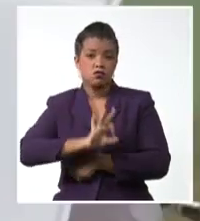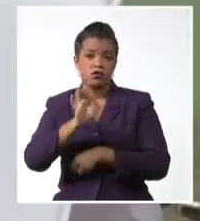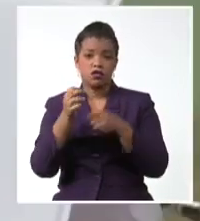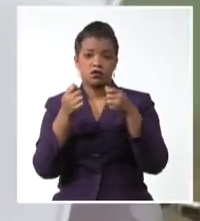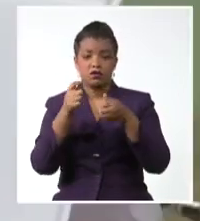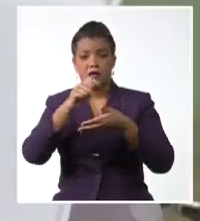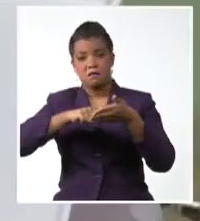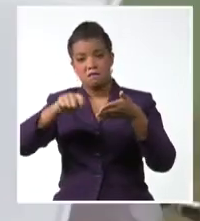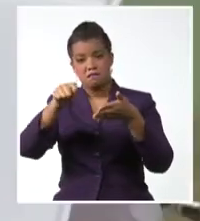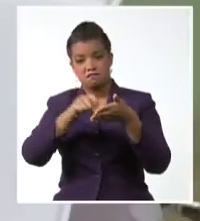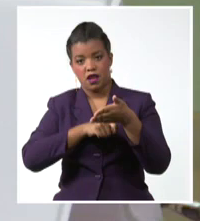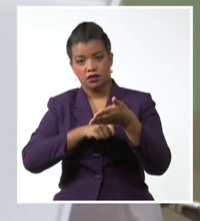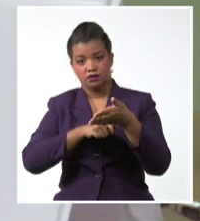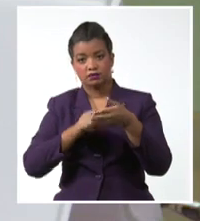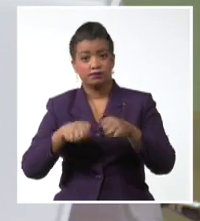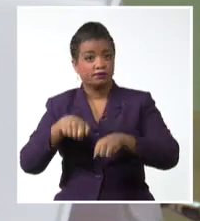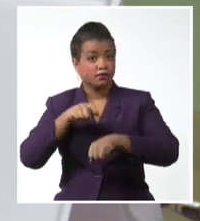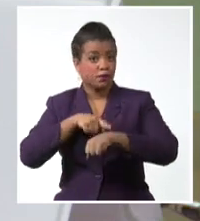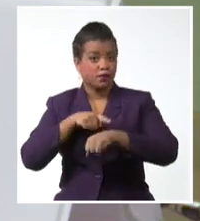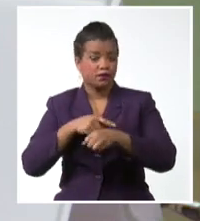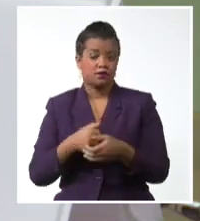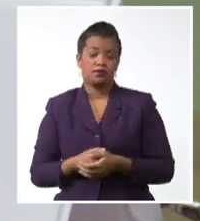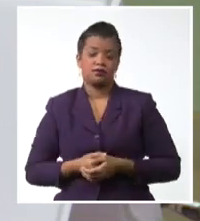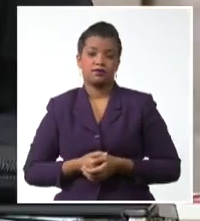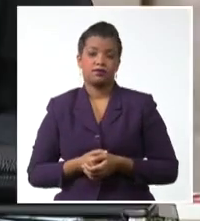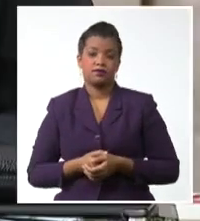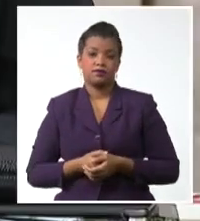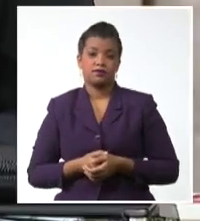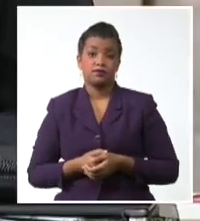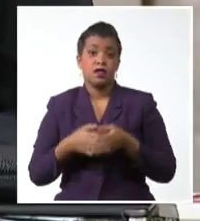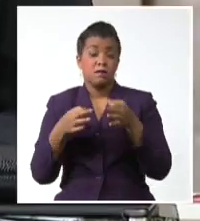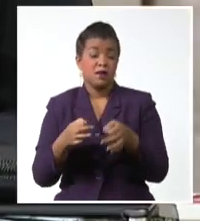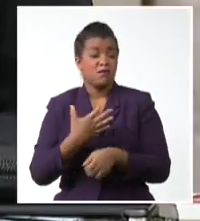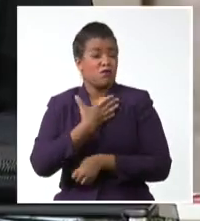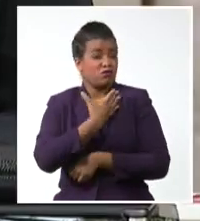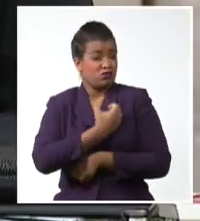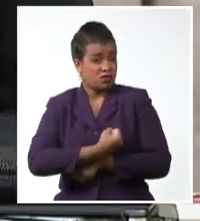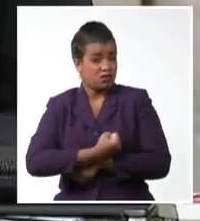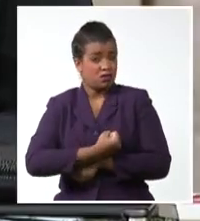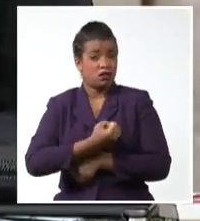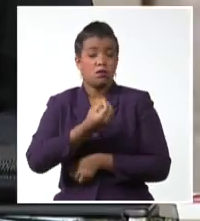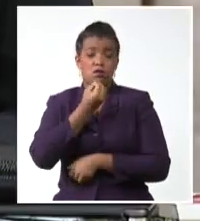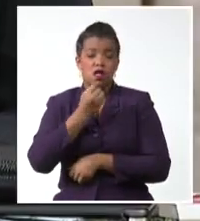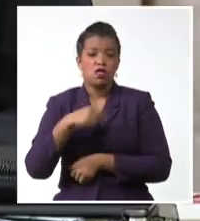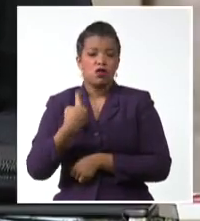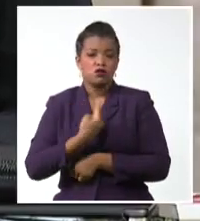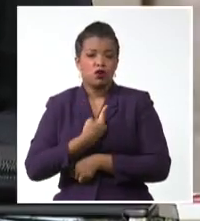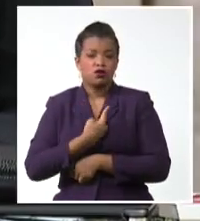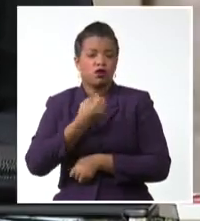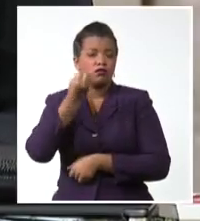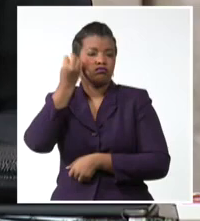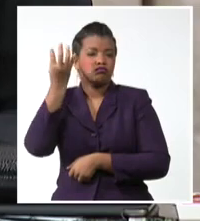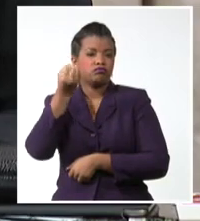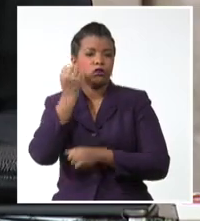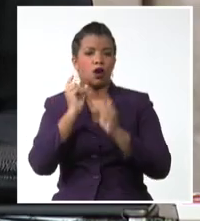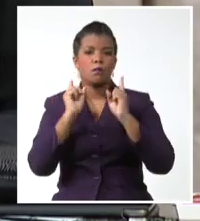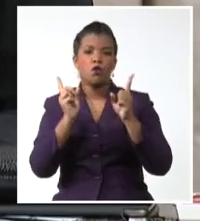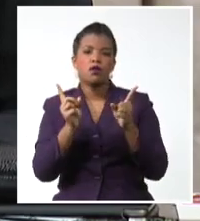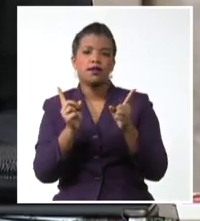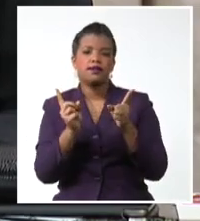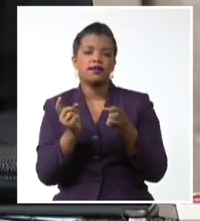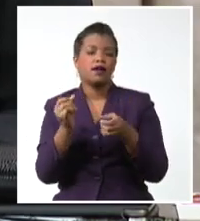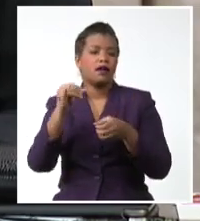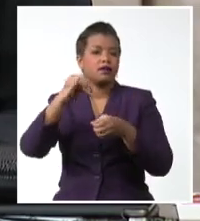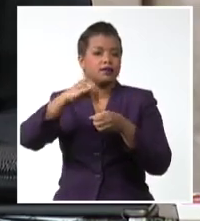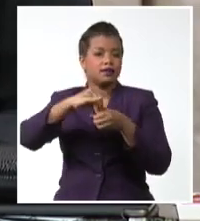actual frente a esa dramática perspectiva urge la promoción de políticas integrales en materia de